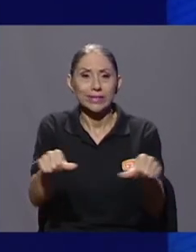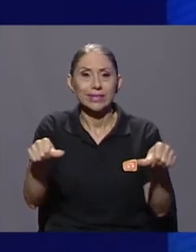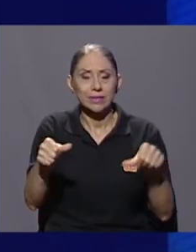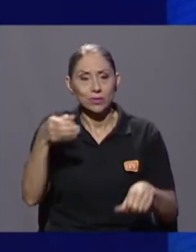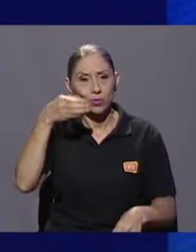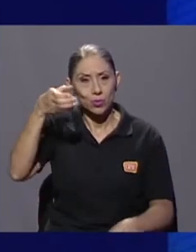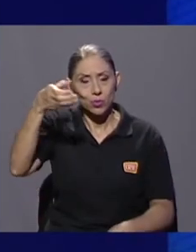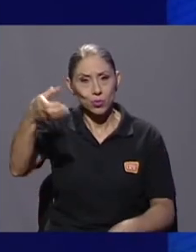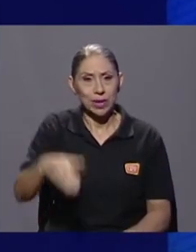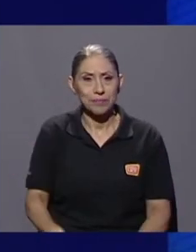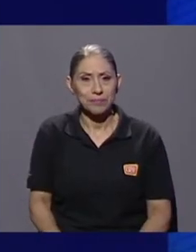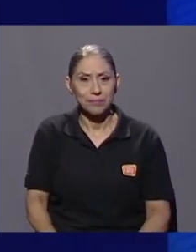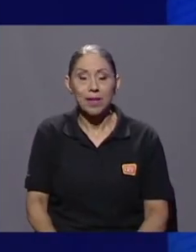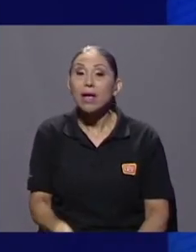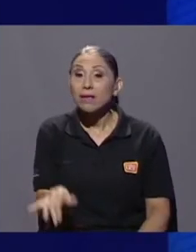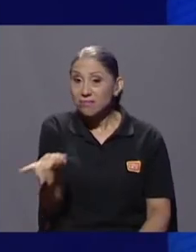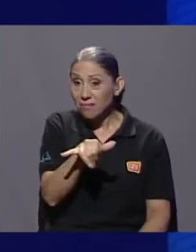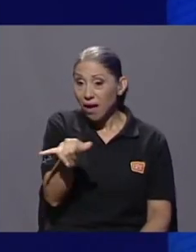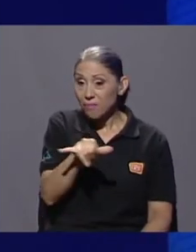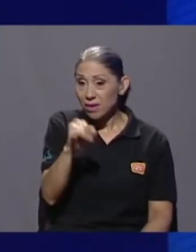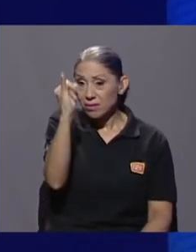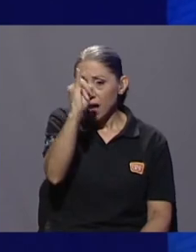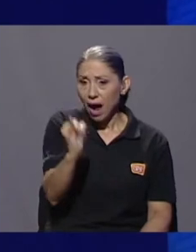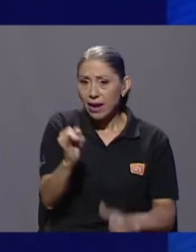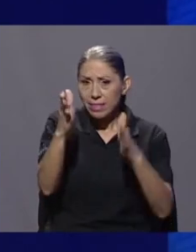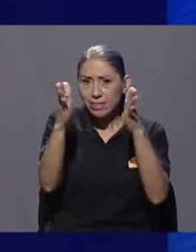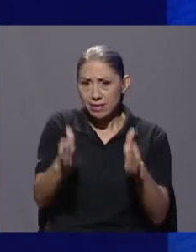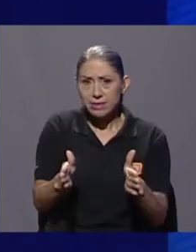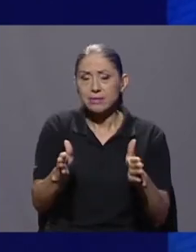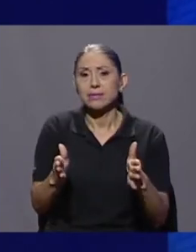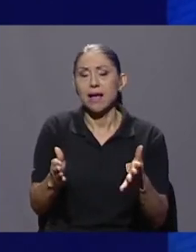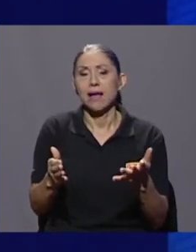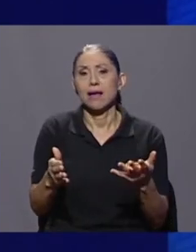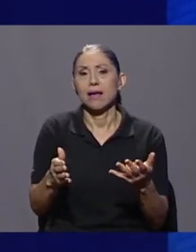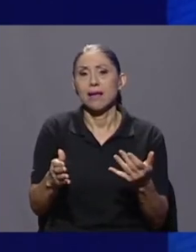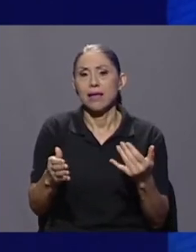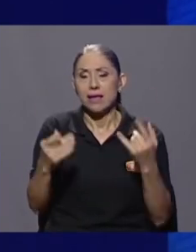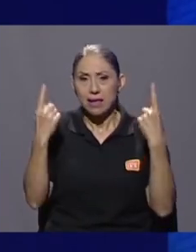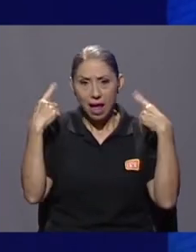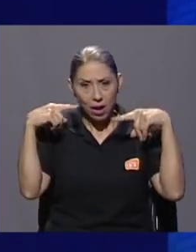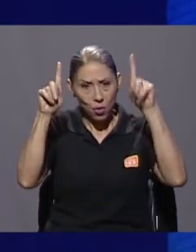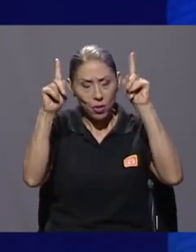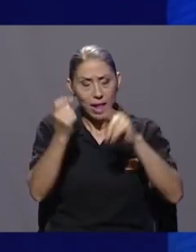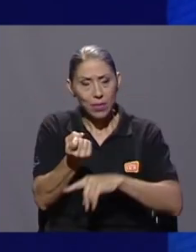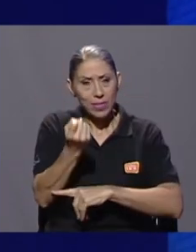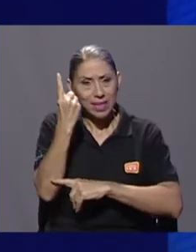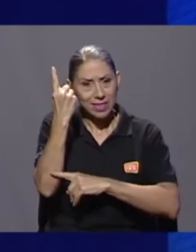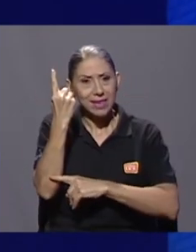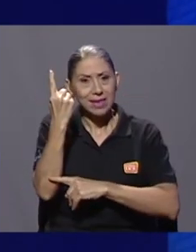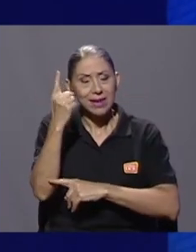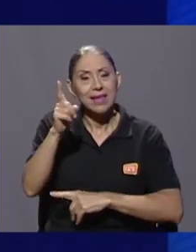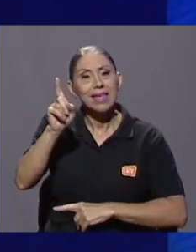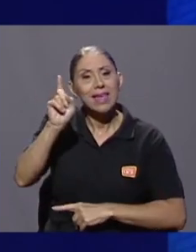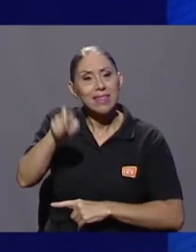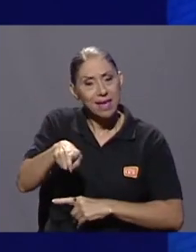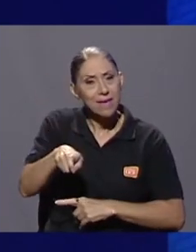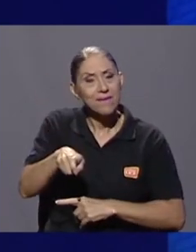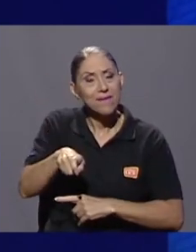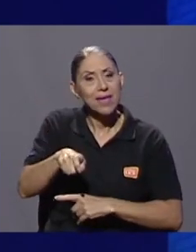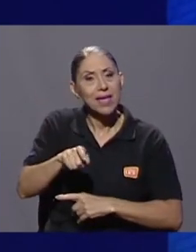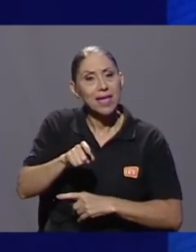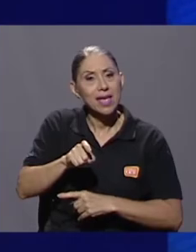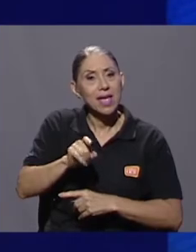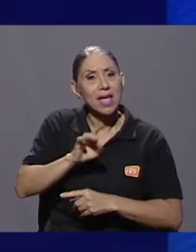y también el artista, creo yo, que ha logrado de alguna u otra forma entender que debe incorporarse